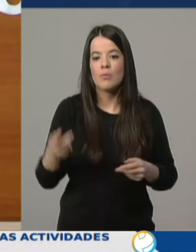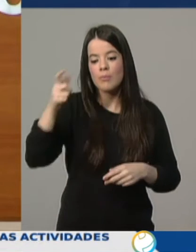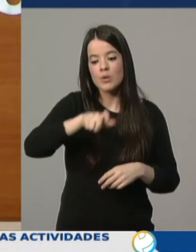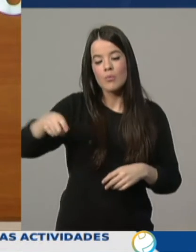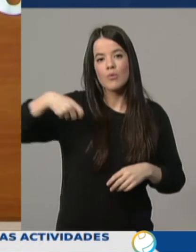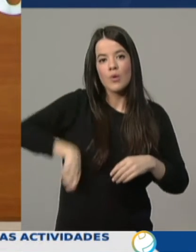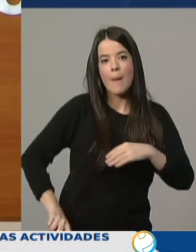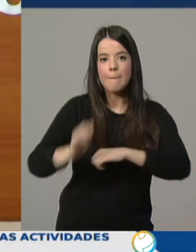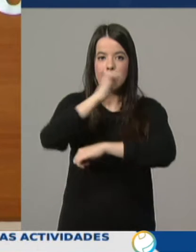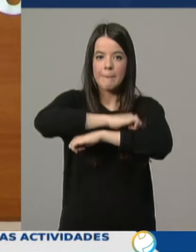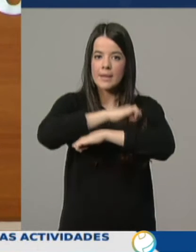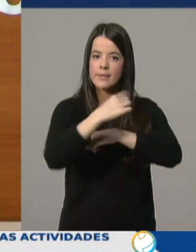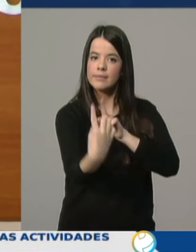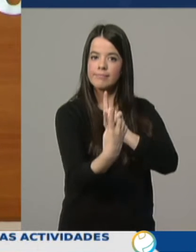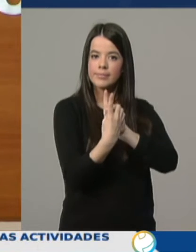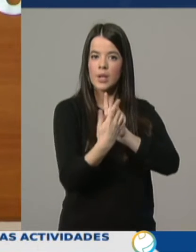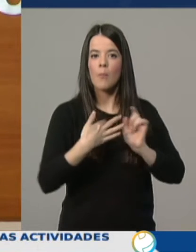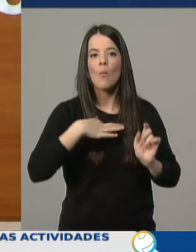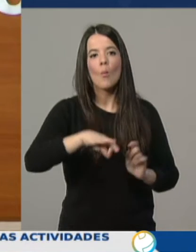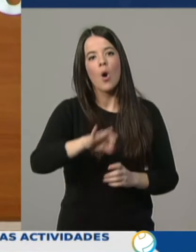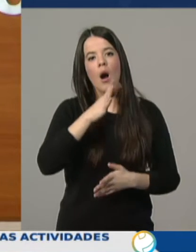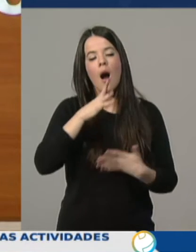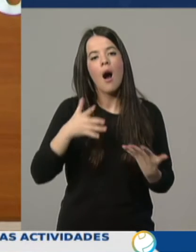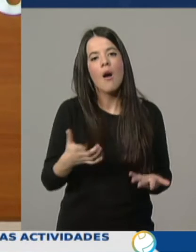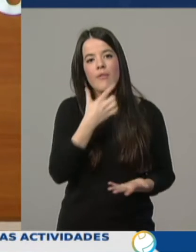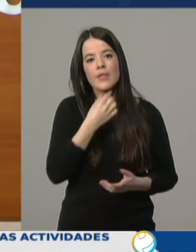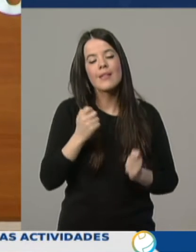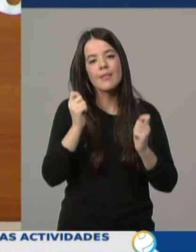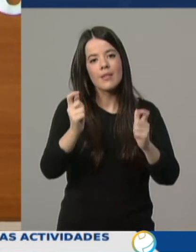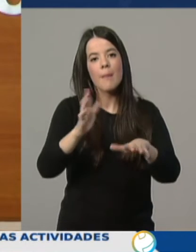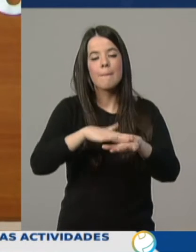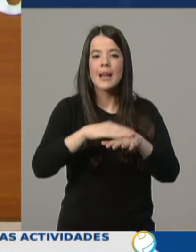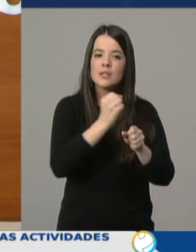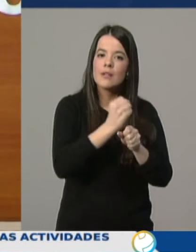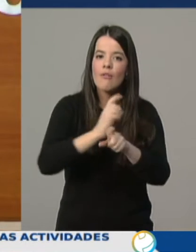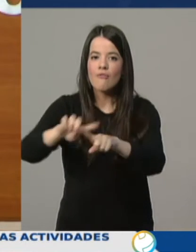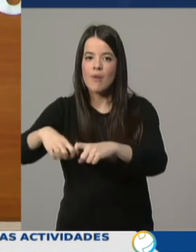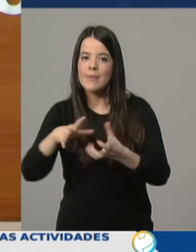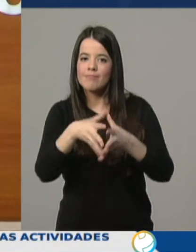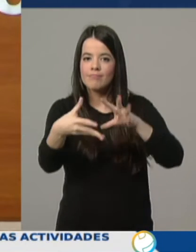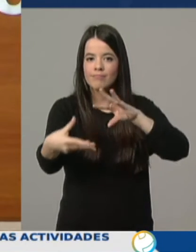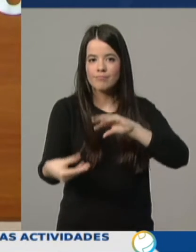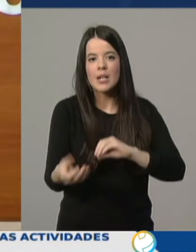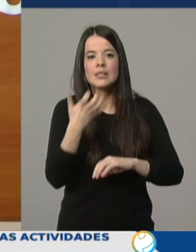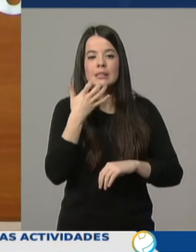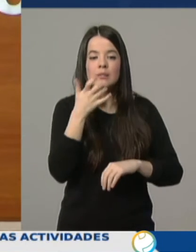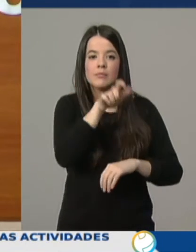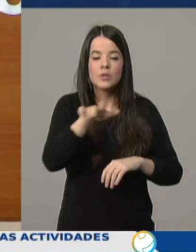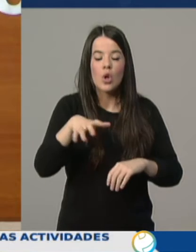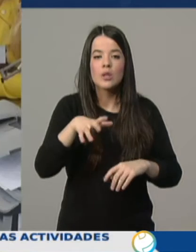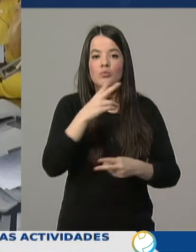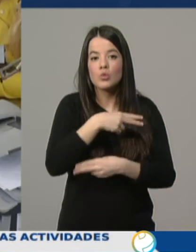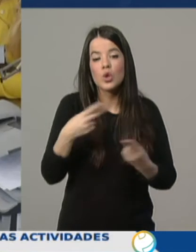y, en estos momentos, está trabajando para facilitar medidas de conciliación en aquellos empleados públicos que puedan